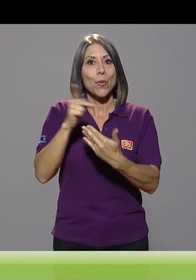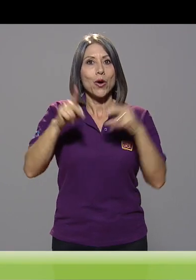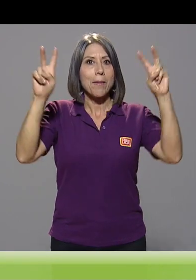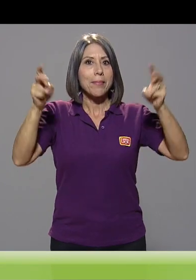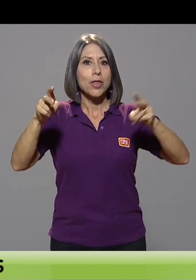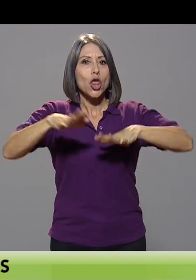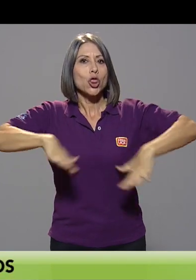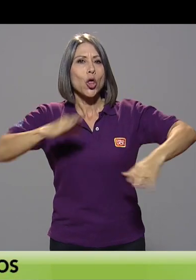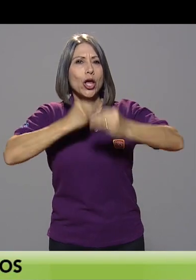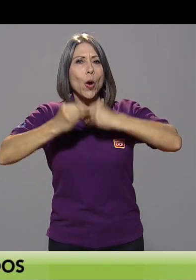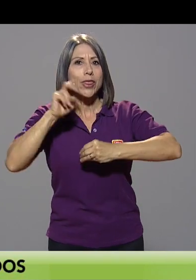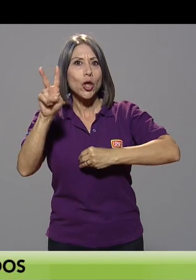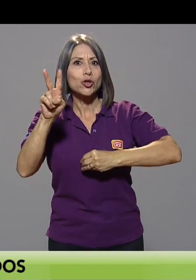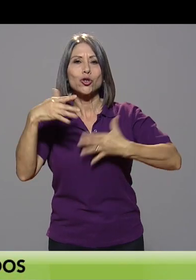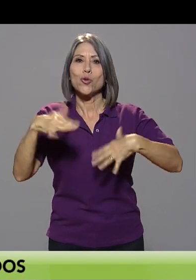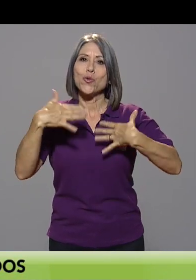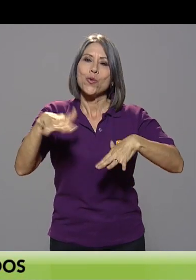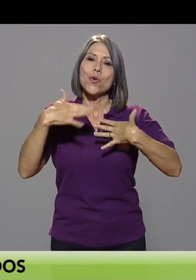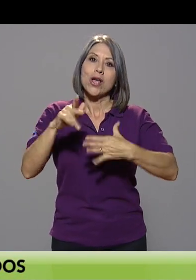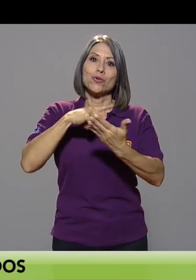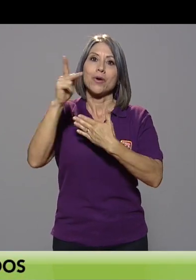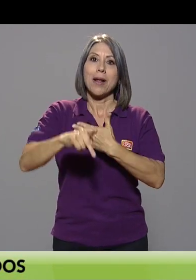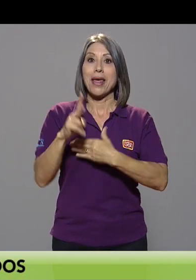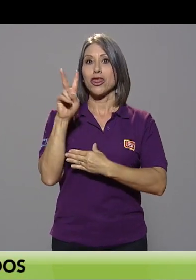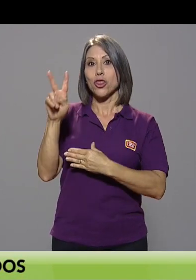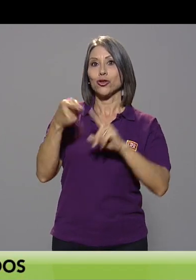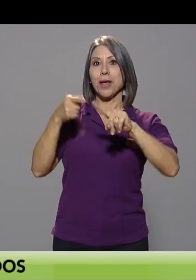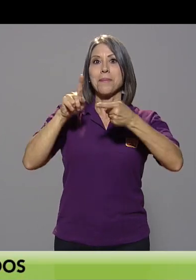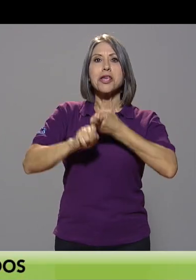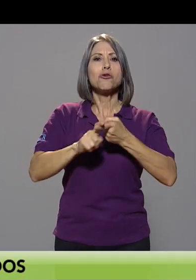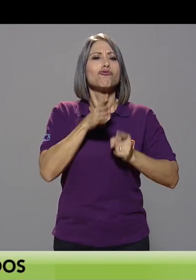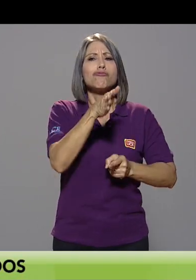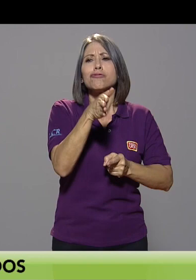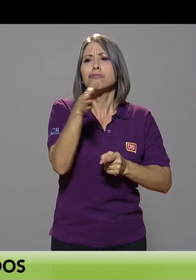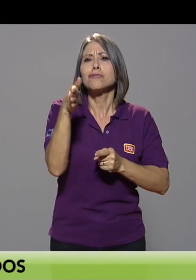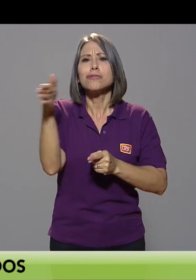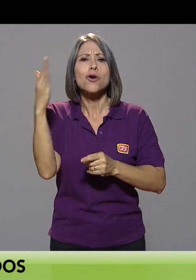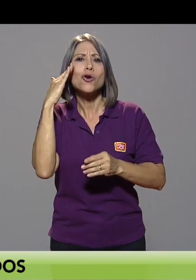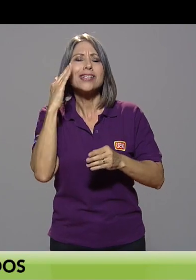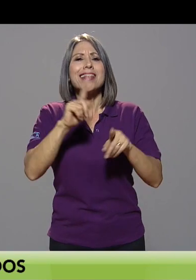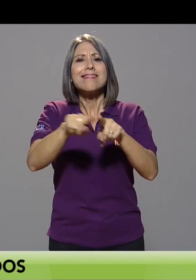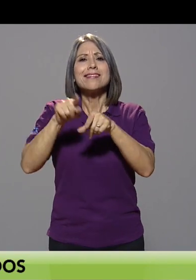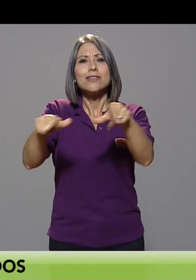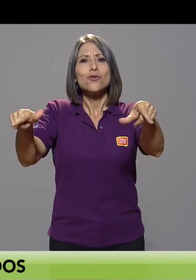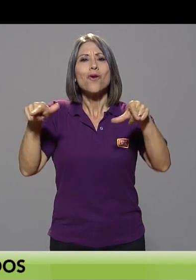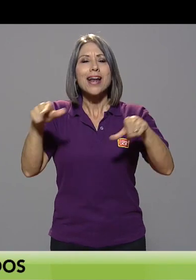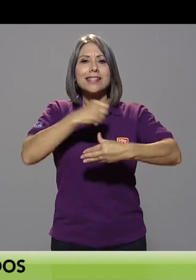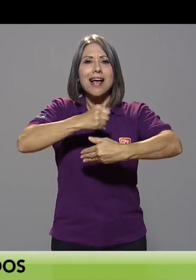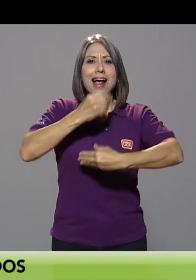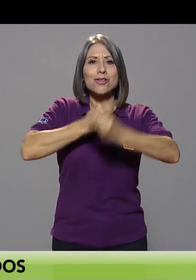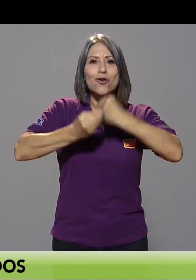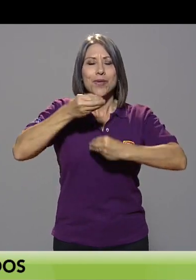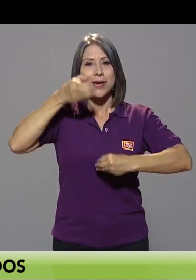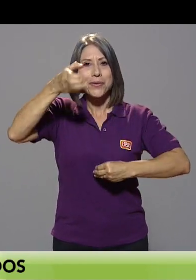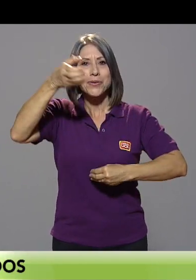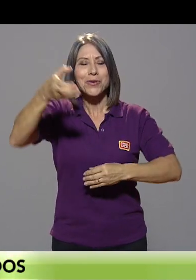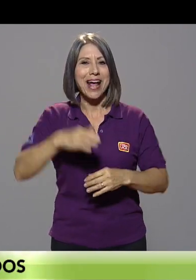Comen Dos, es un docu-show donde un par de amigos nos llevan a conocer distintos lugares, así como su gastronomía y cultura.